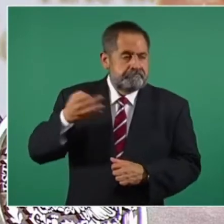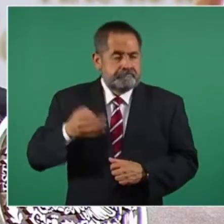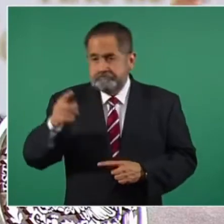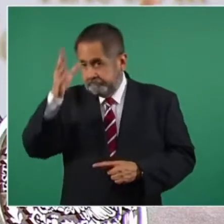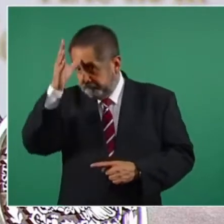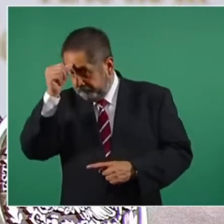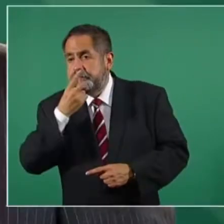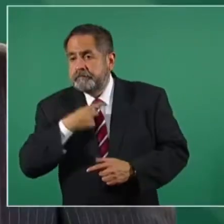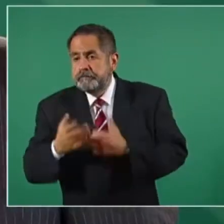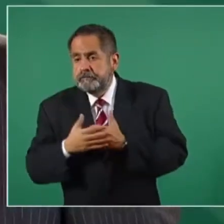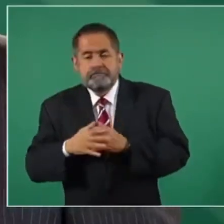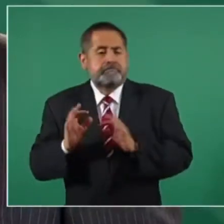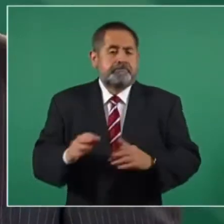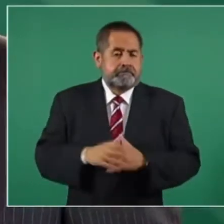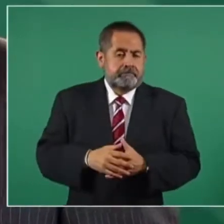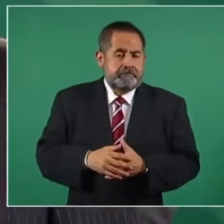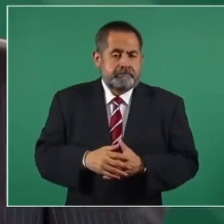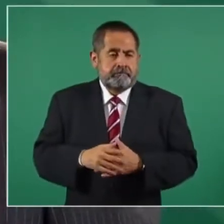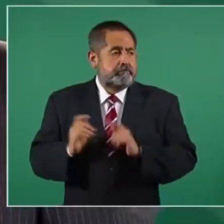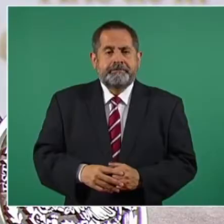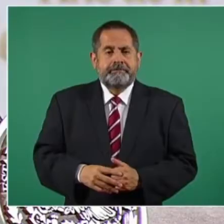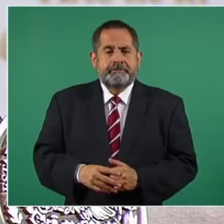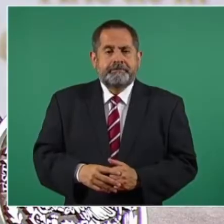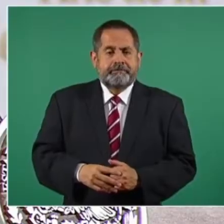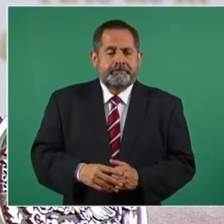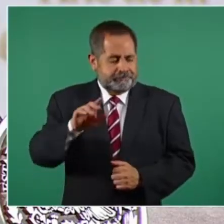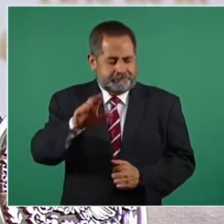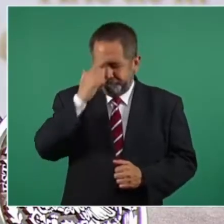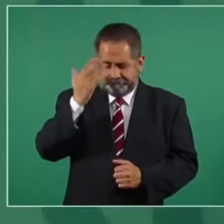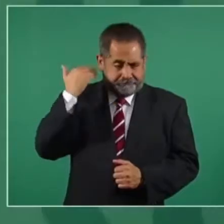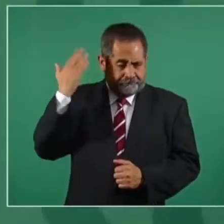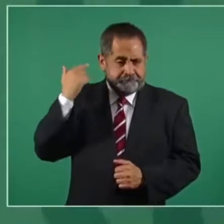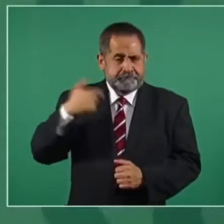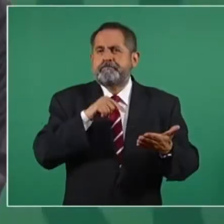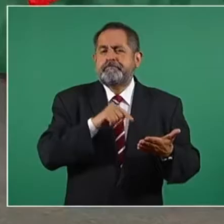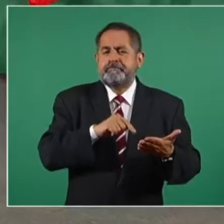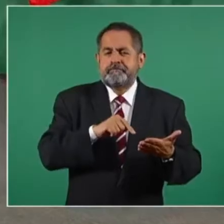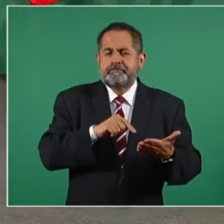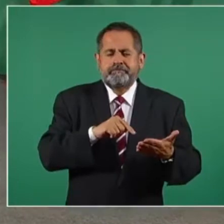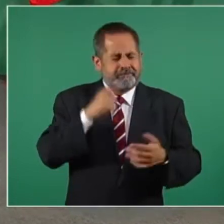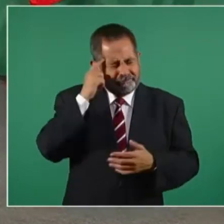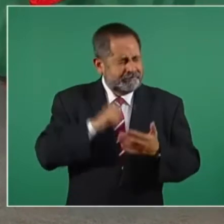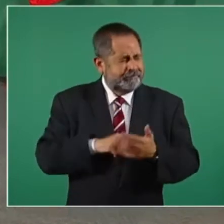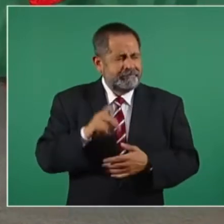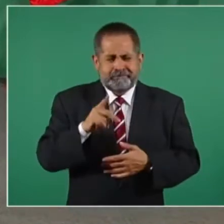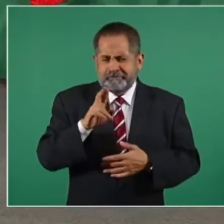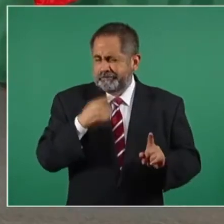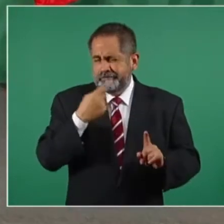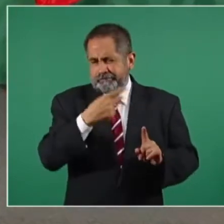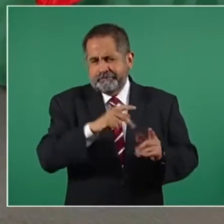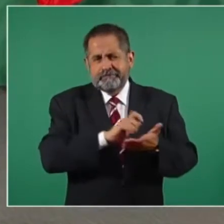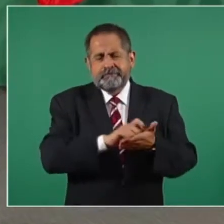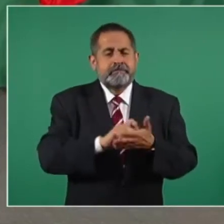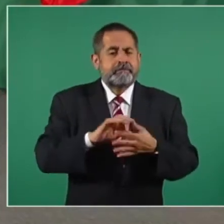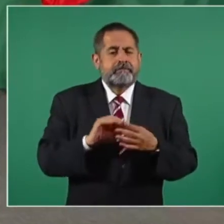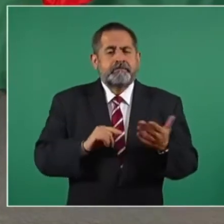acuerdo o no están de acuerdo. No dejarle todo a la autoridad. El otro día estaba leyendo a Krause, pero más que nada su